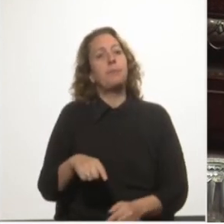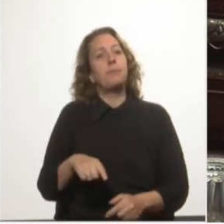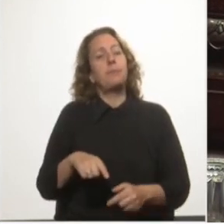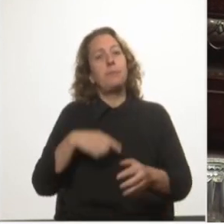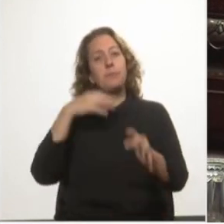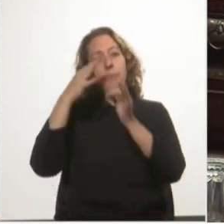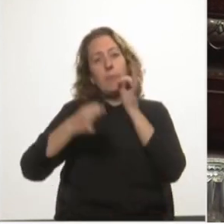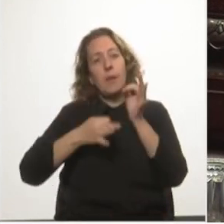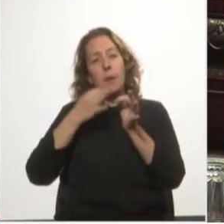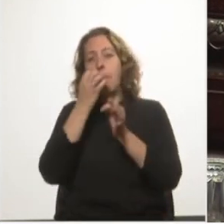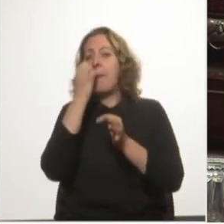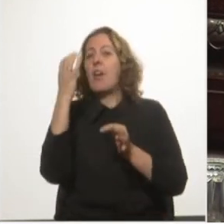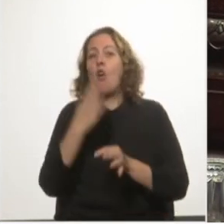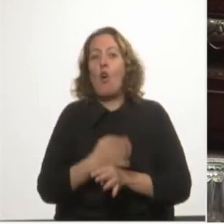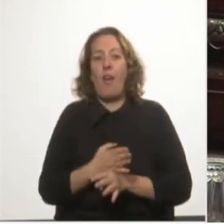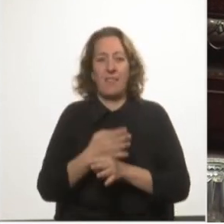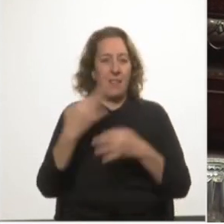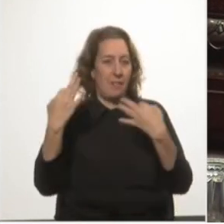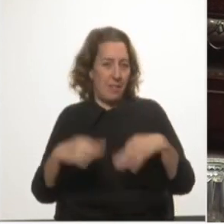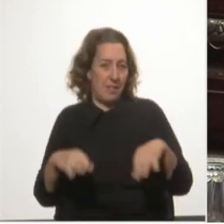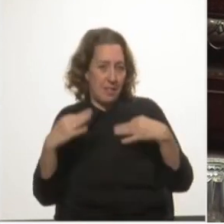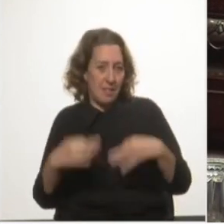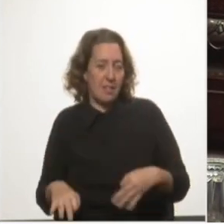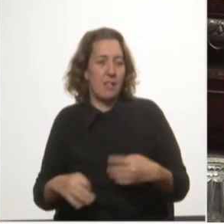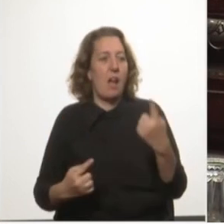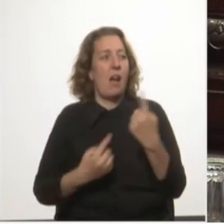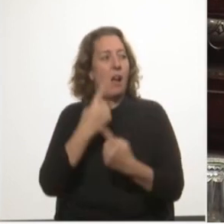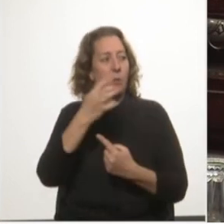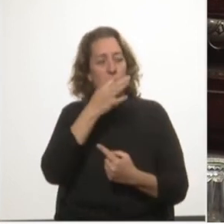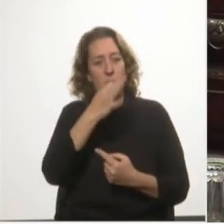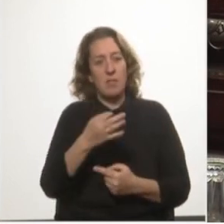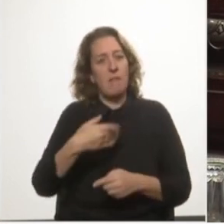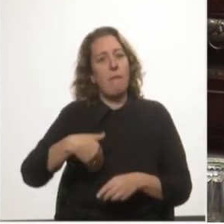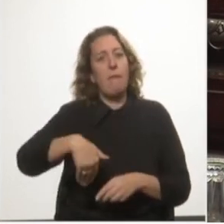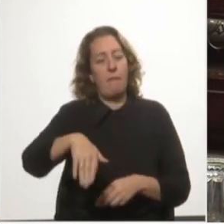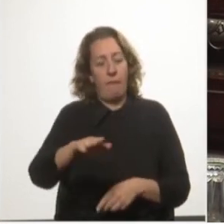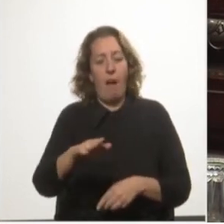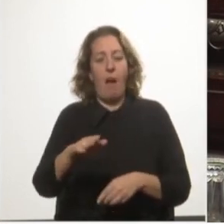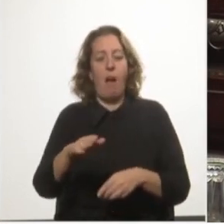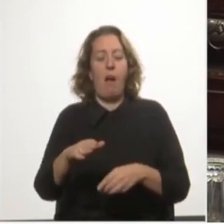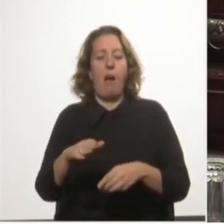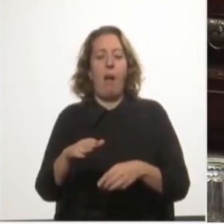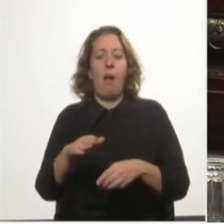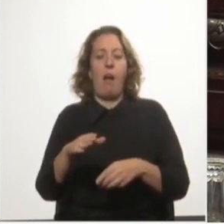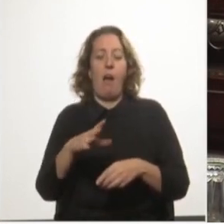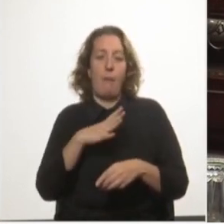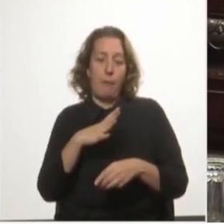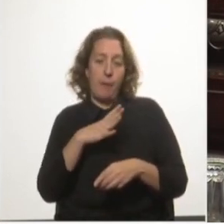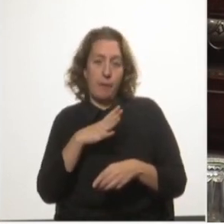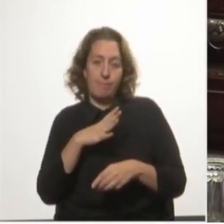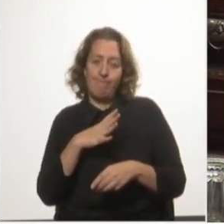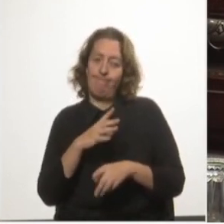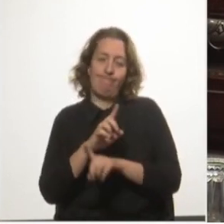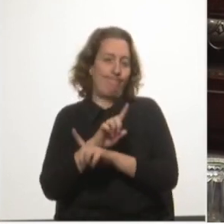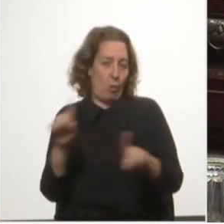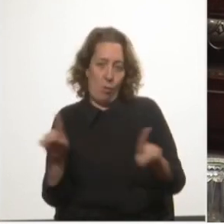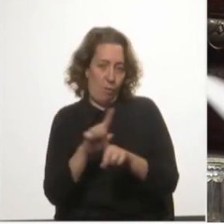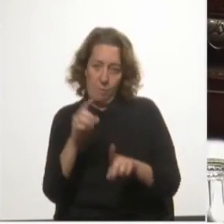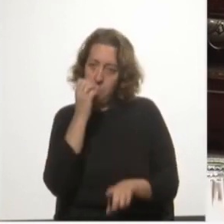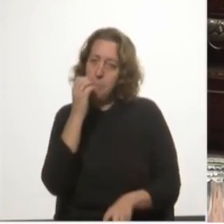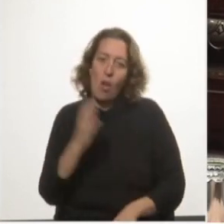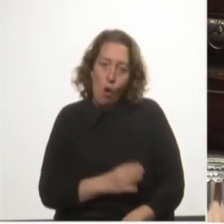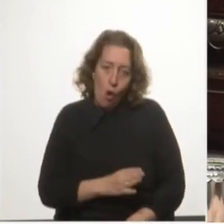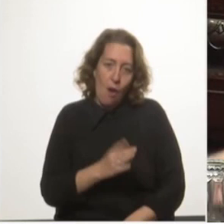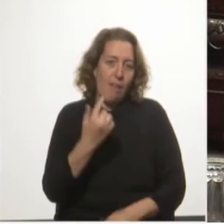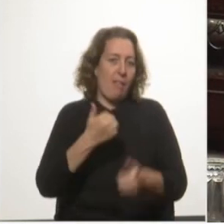mejoras de eficiencia que algunos dicen se habrán de producir si existieran, no se traducirán en mejoras